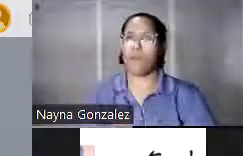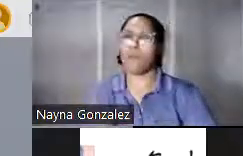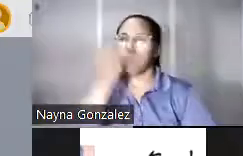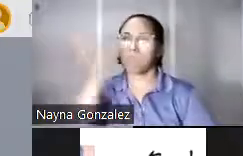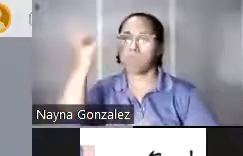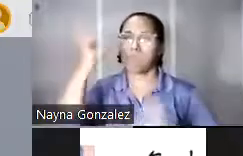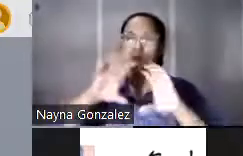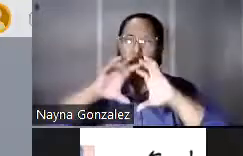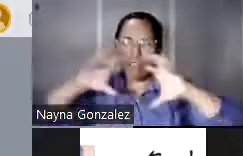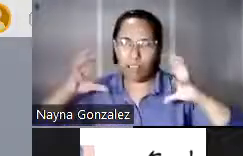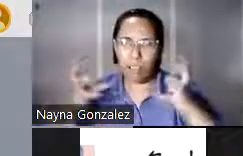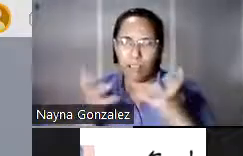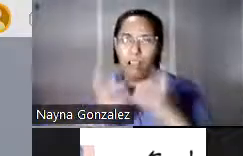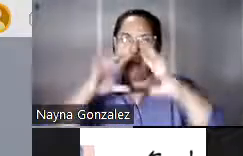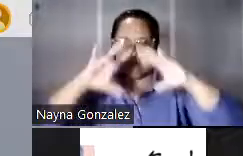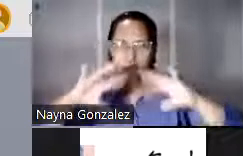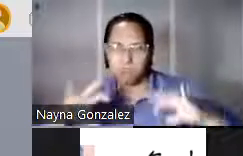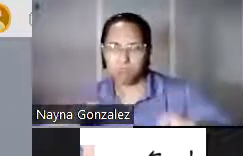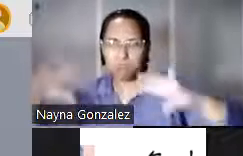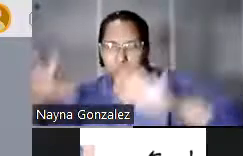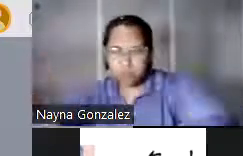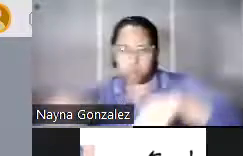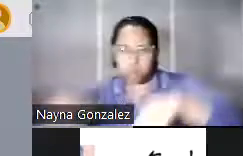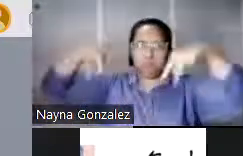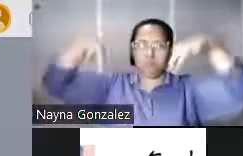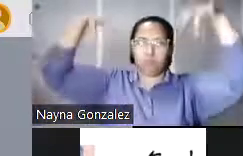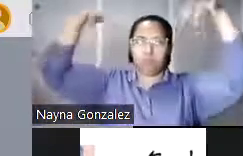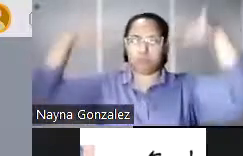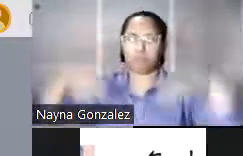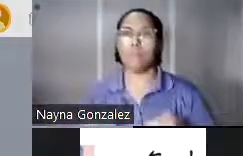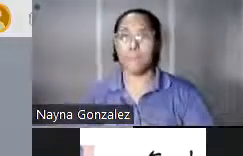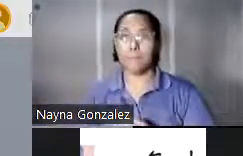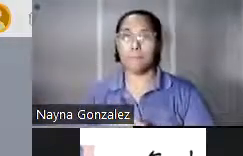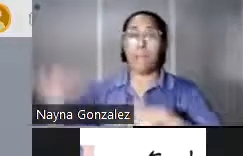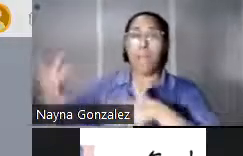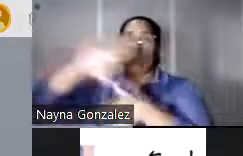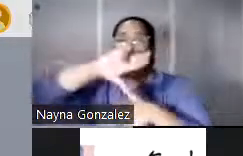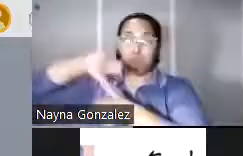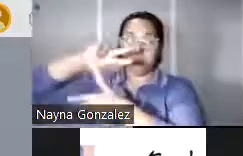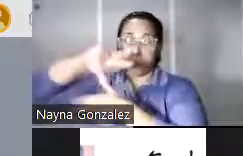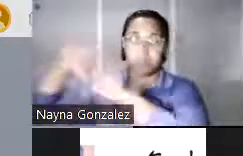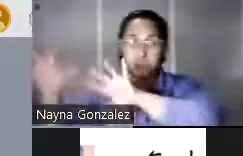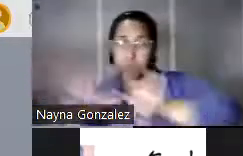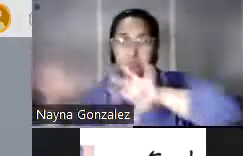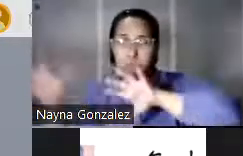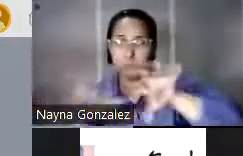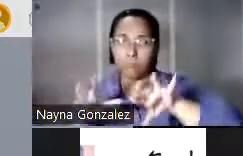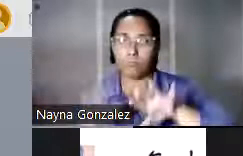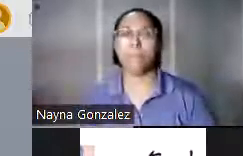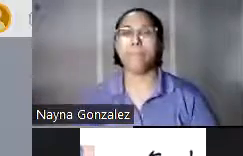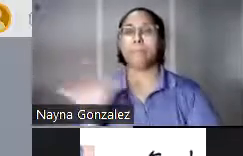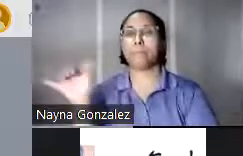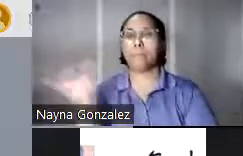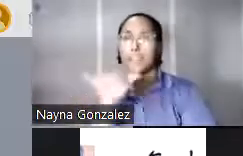proclive a inundaciones severas y a ciclones de mayor intensidad. También, ¿verdad?